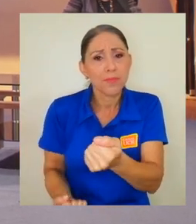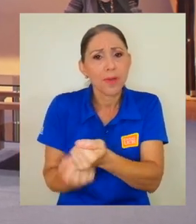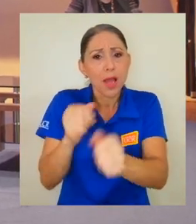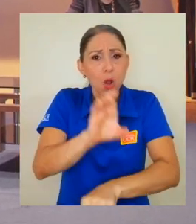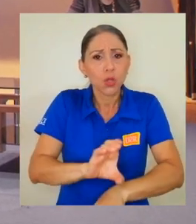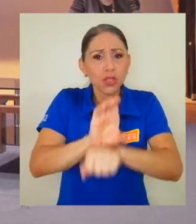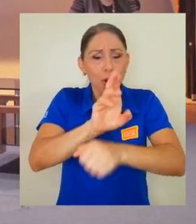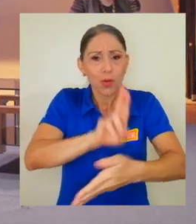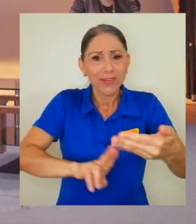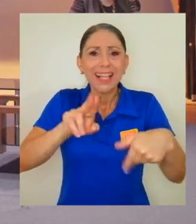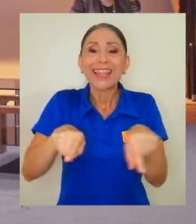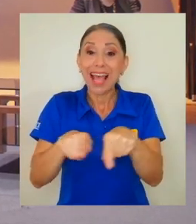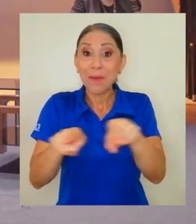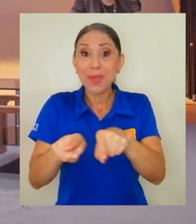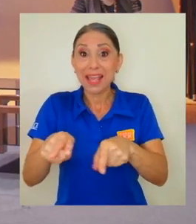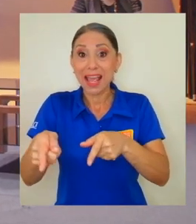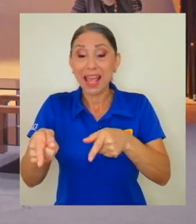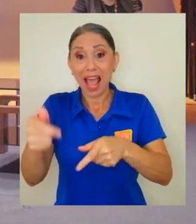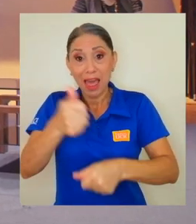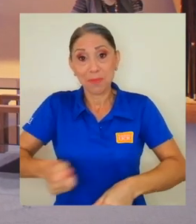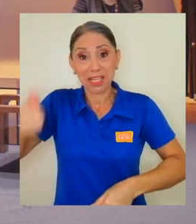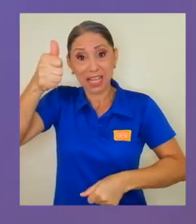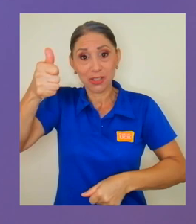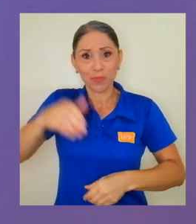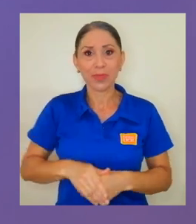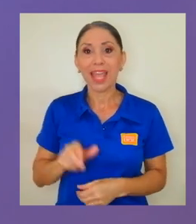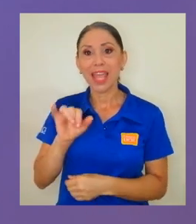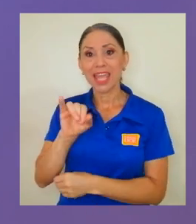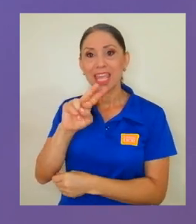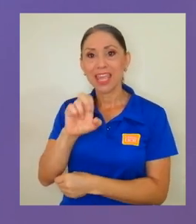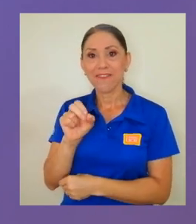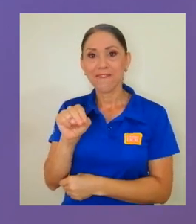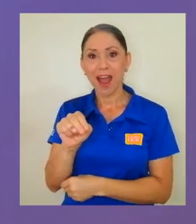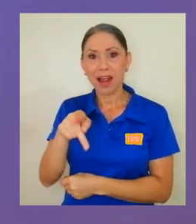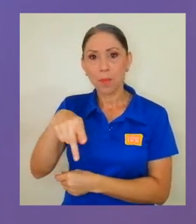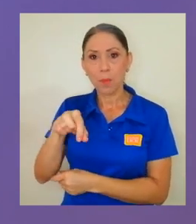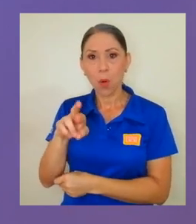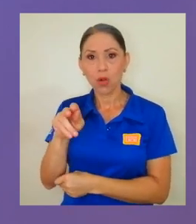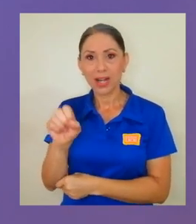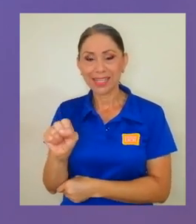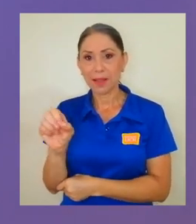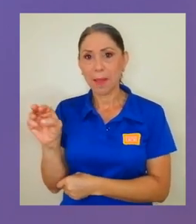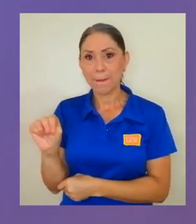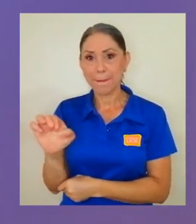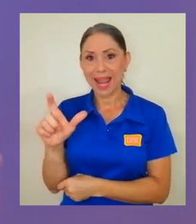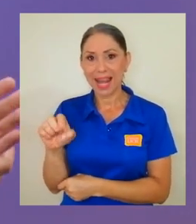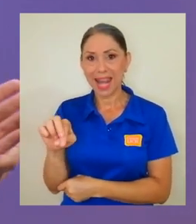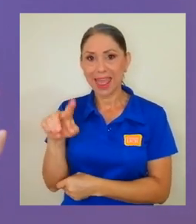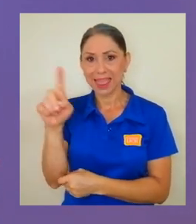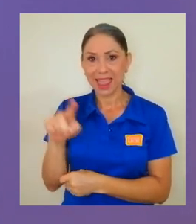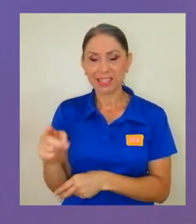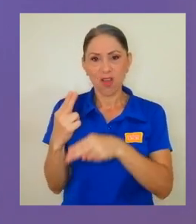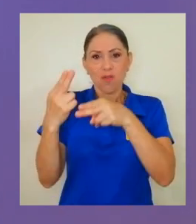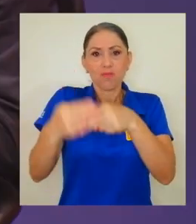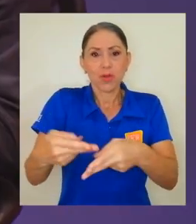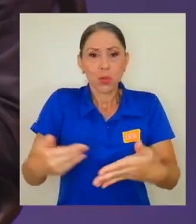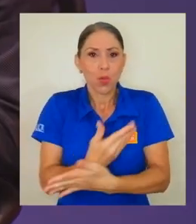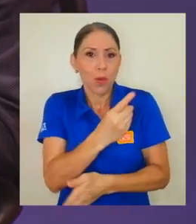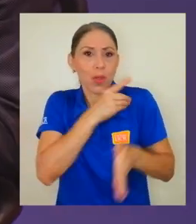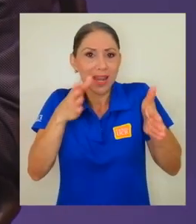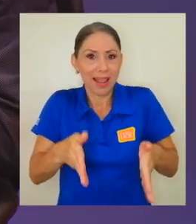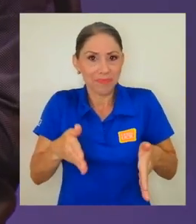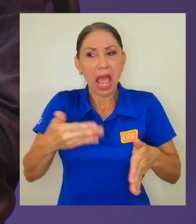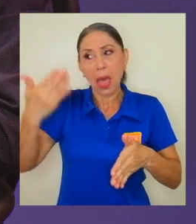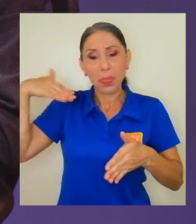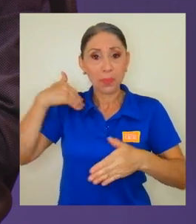universitario y de la administración de rectoría también iván porras meléndez fue designado como el nuevo jerarca de este medio tras